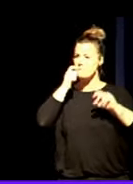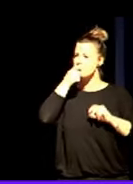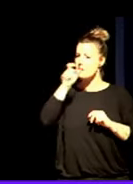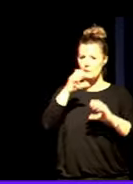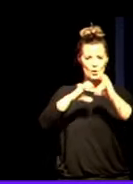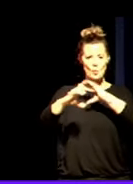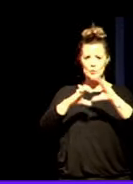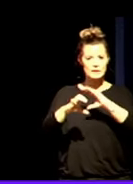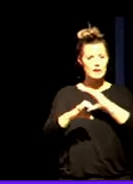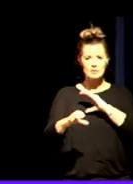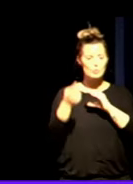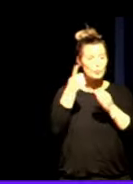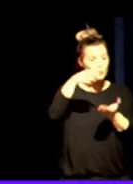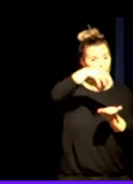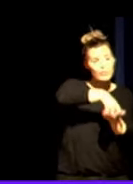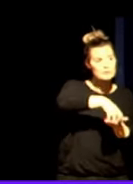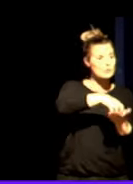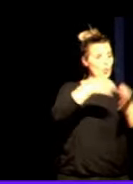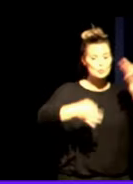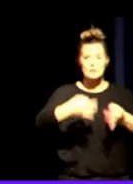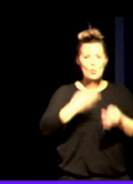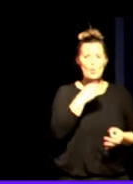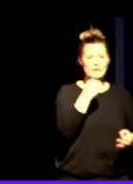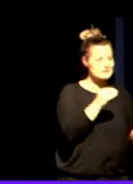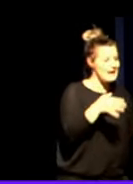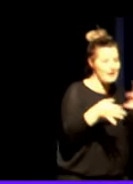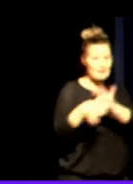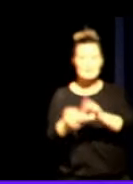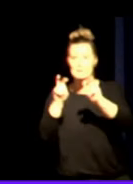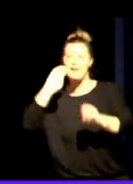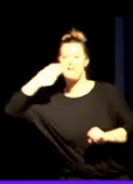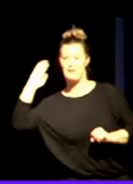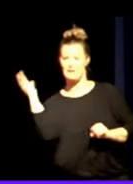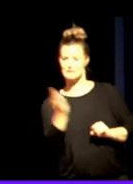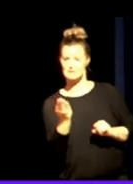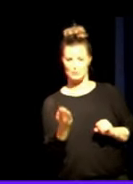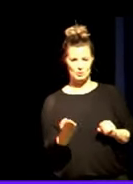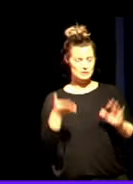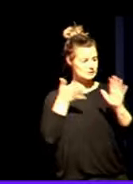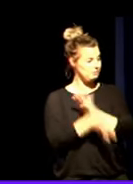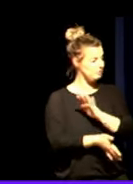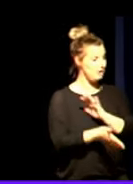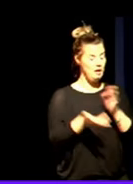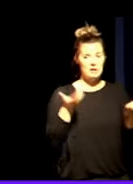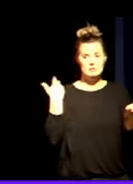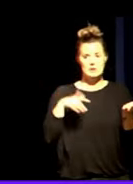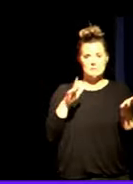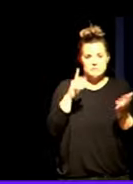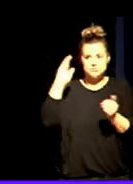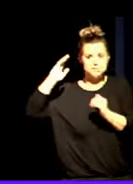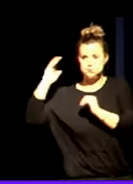en un centro de justicia juvenil se asocia con un castigo con la comunicación de una condena de... ¿eh?